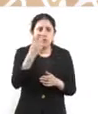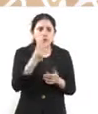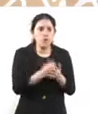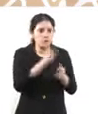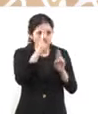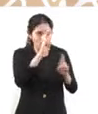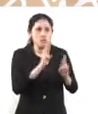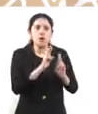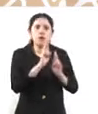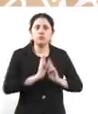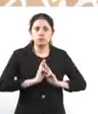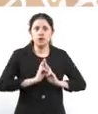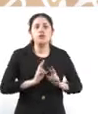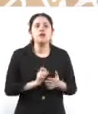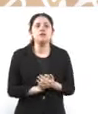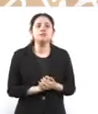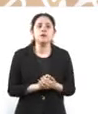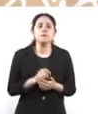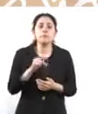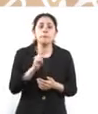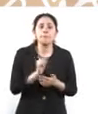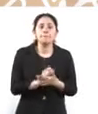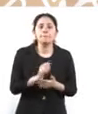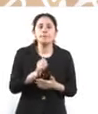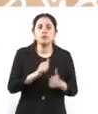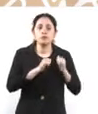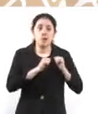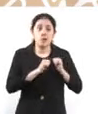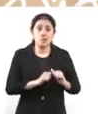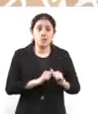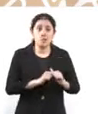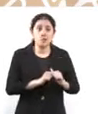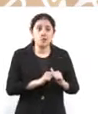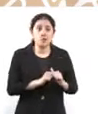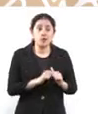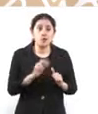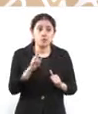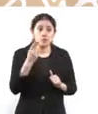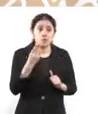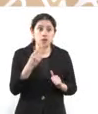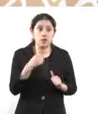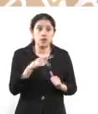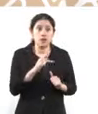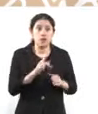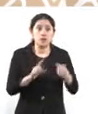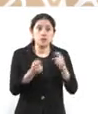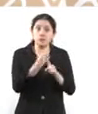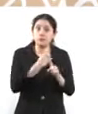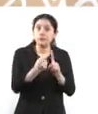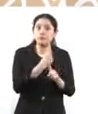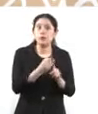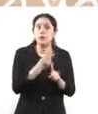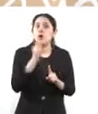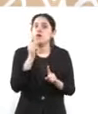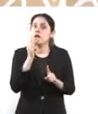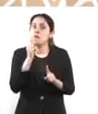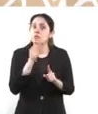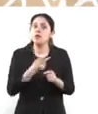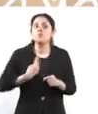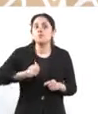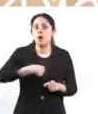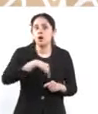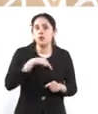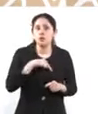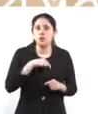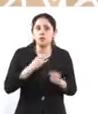buscamos que sea la propia autoridad universitaria quien resuelva. En caso ya de niveles de violencia mayor y eso, pues interviene, podemos intervenir